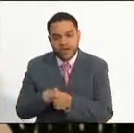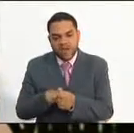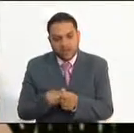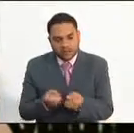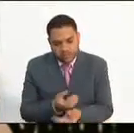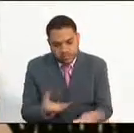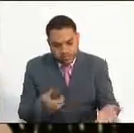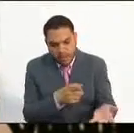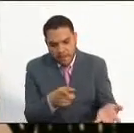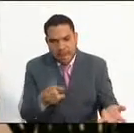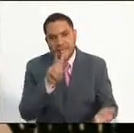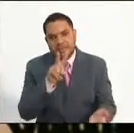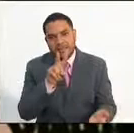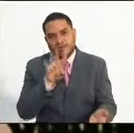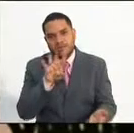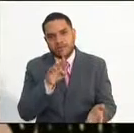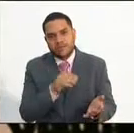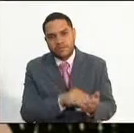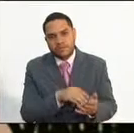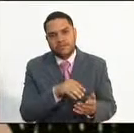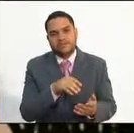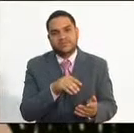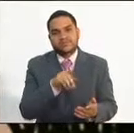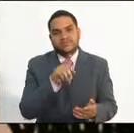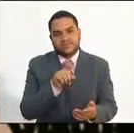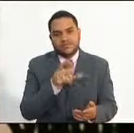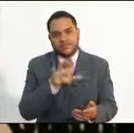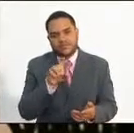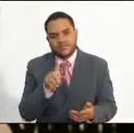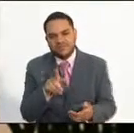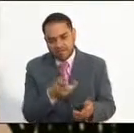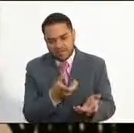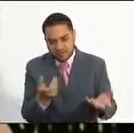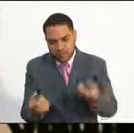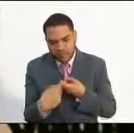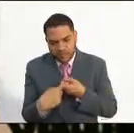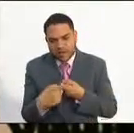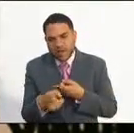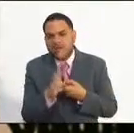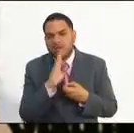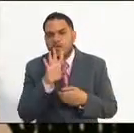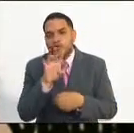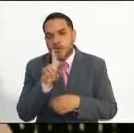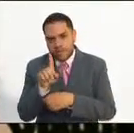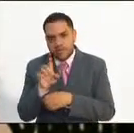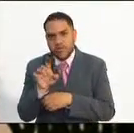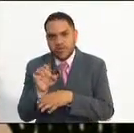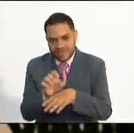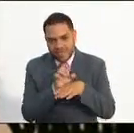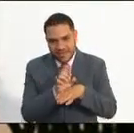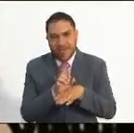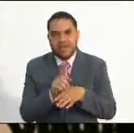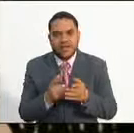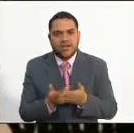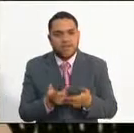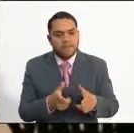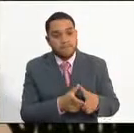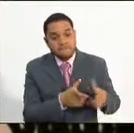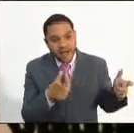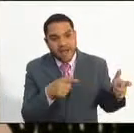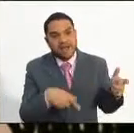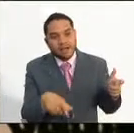.250 vacantes para 91 entidades territoriales y comprenden población mayoritaria y población